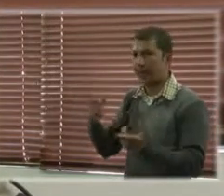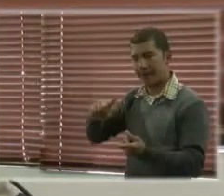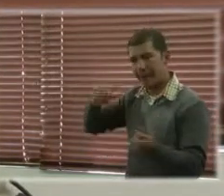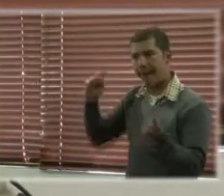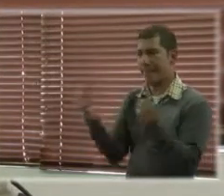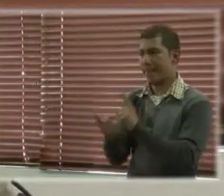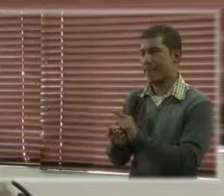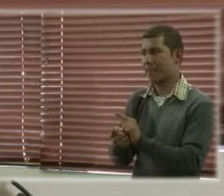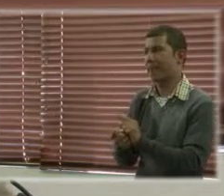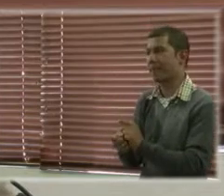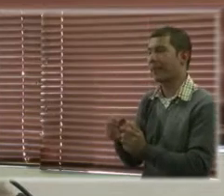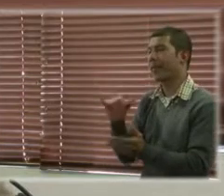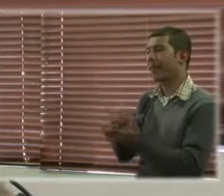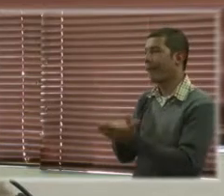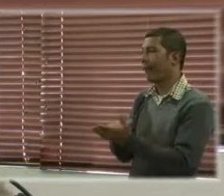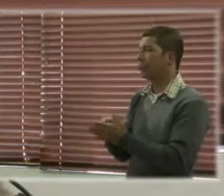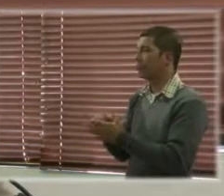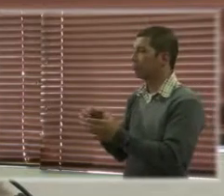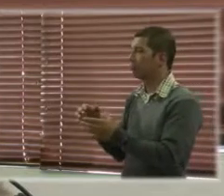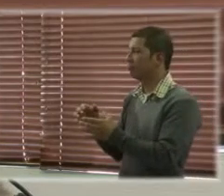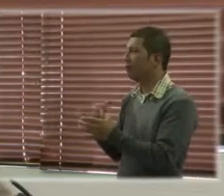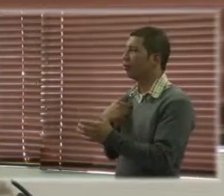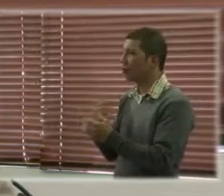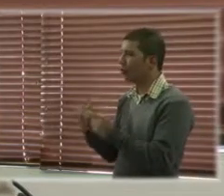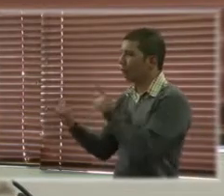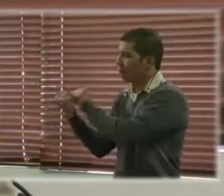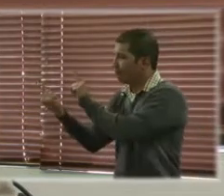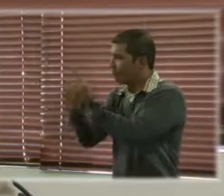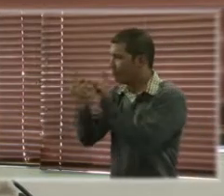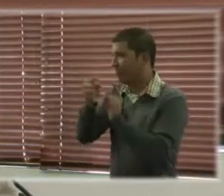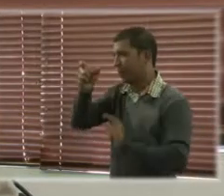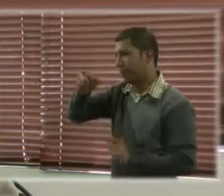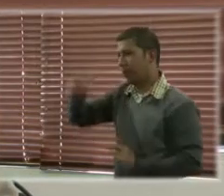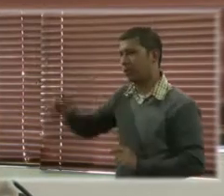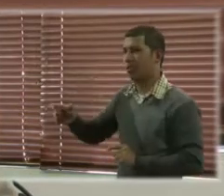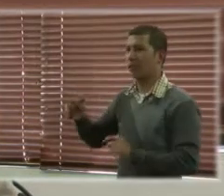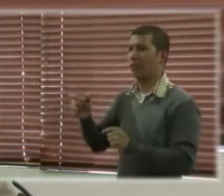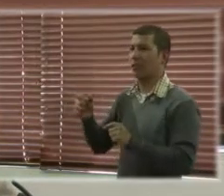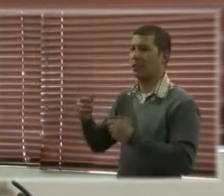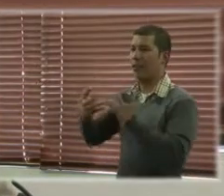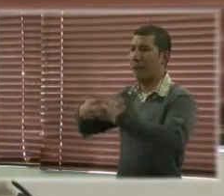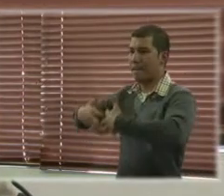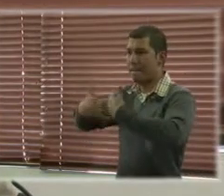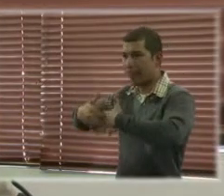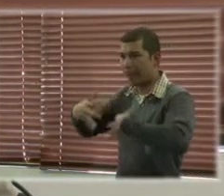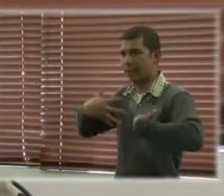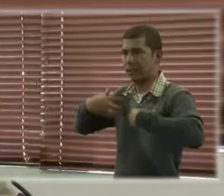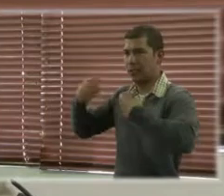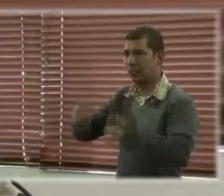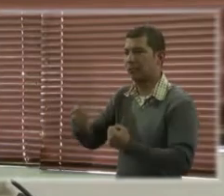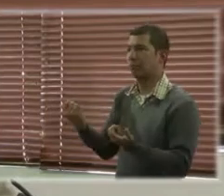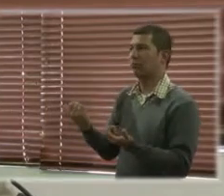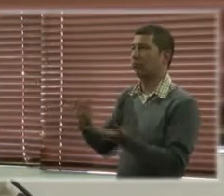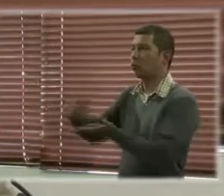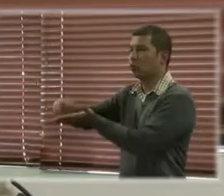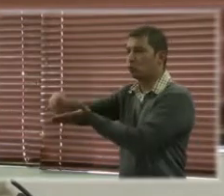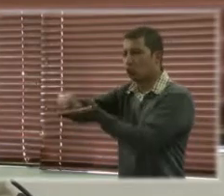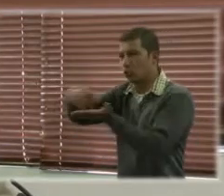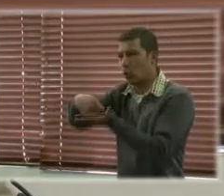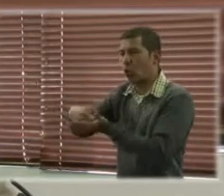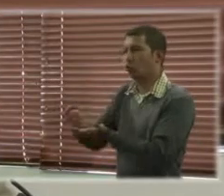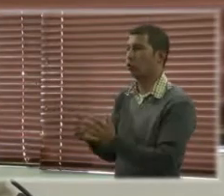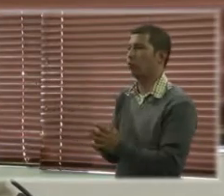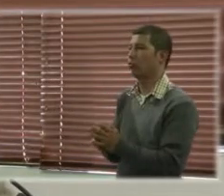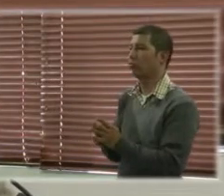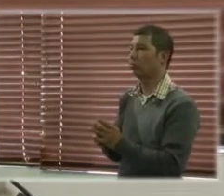sectores de gremios, profesionales, etcétera. Y yo creo que entre más conozcamos